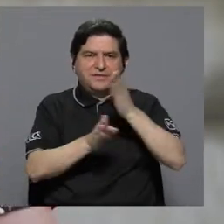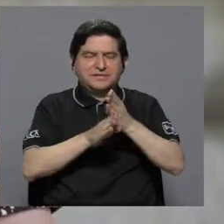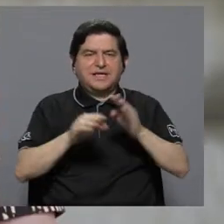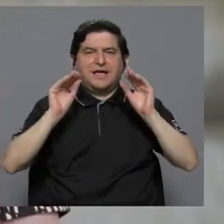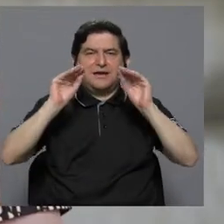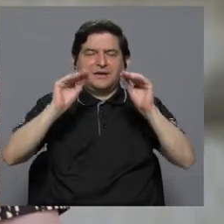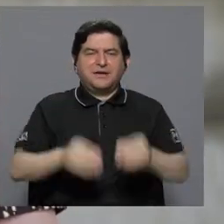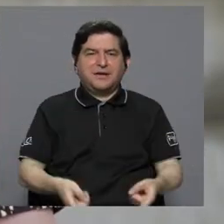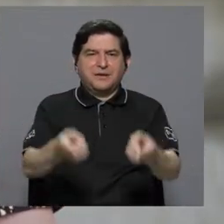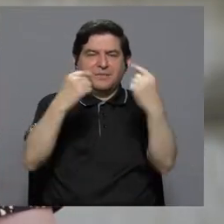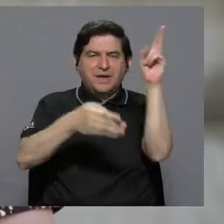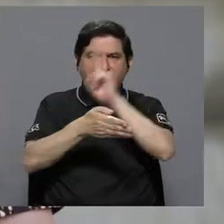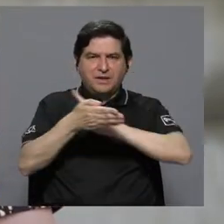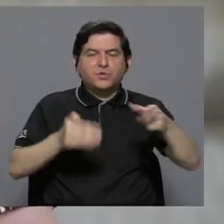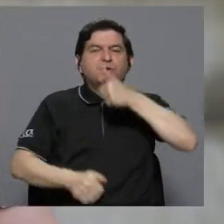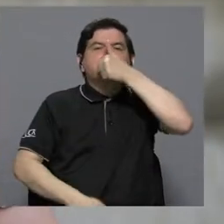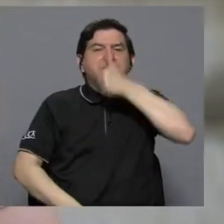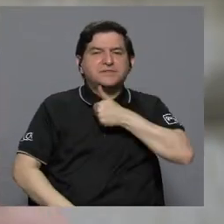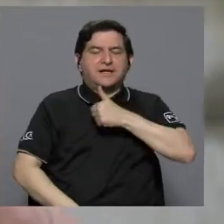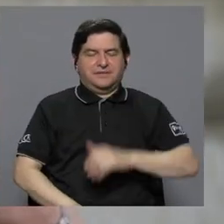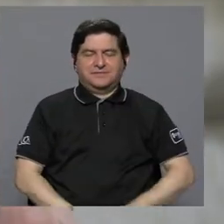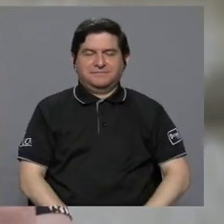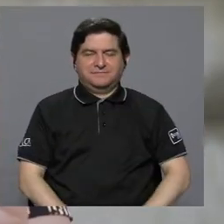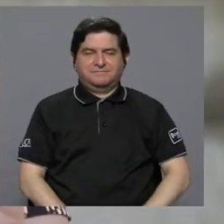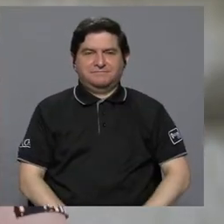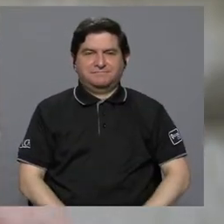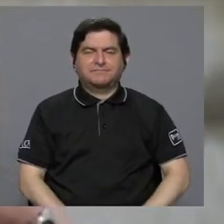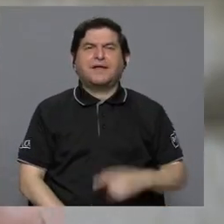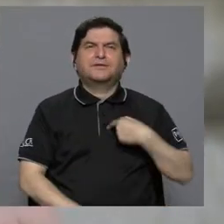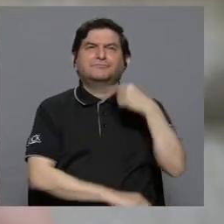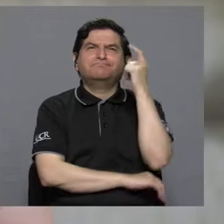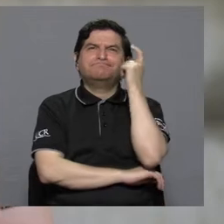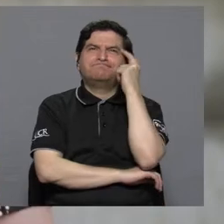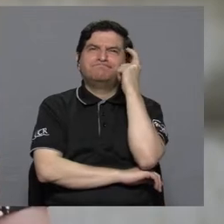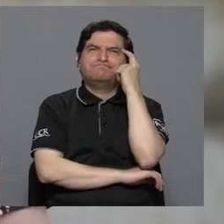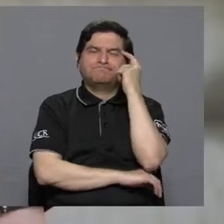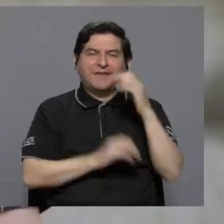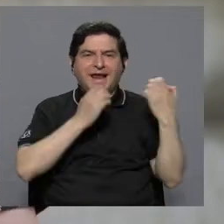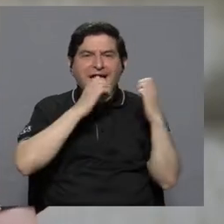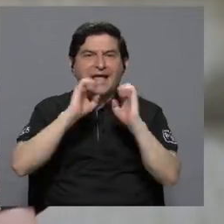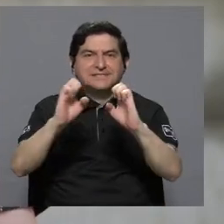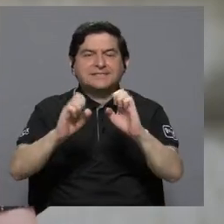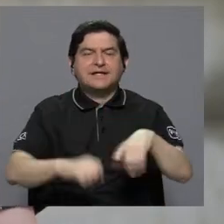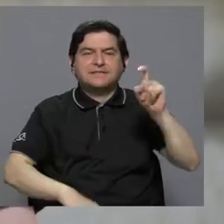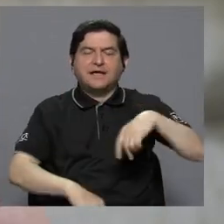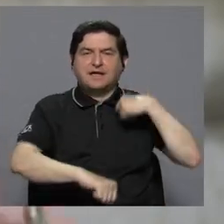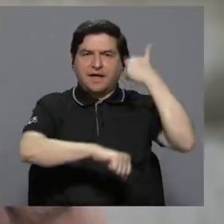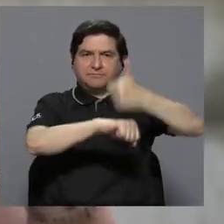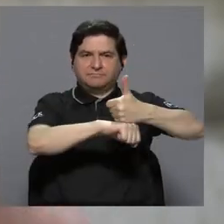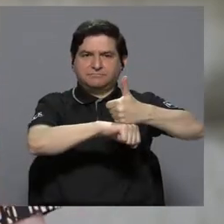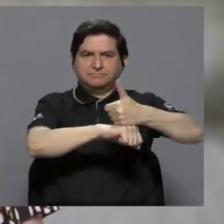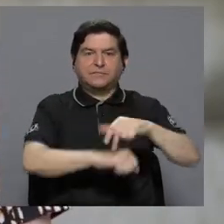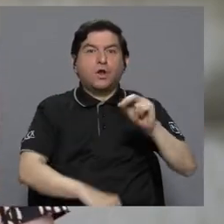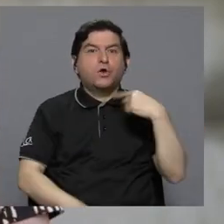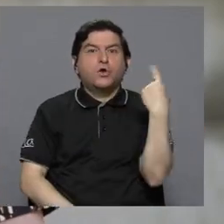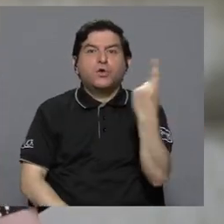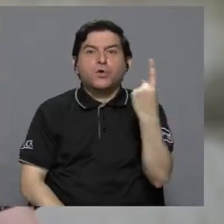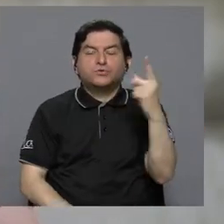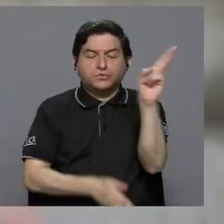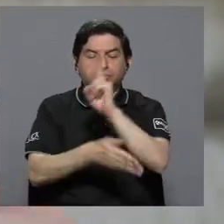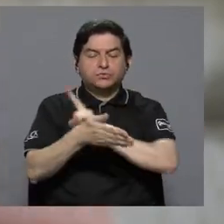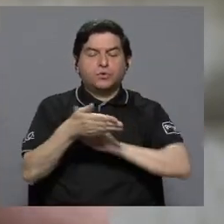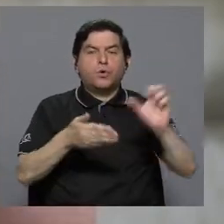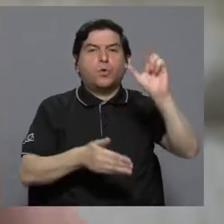vienen de las universidades privadas. Entonces, pienso que una de las estrategias que debemos de implementar, no solamente la